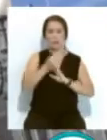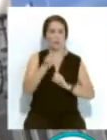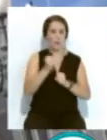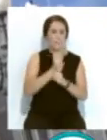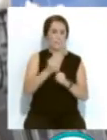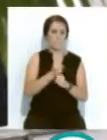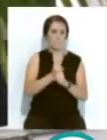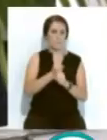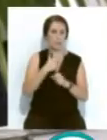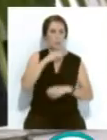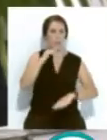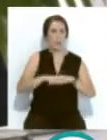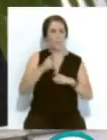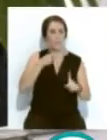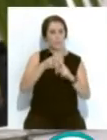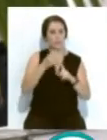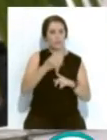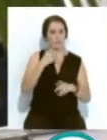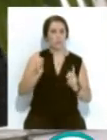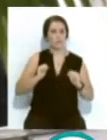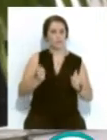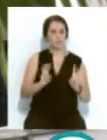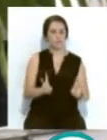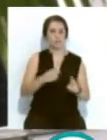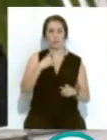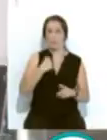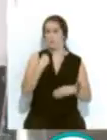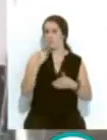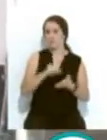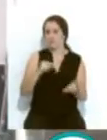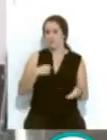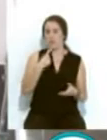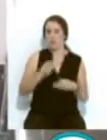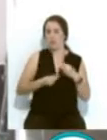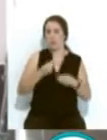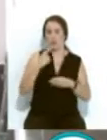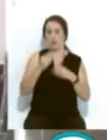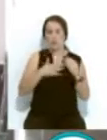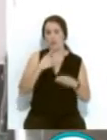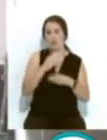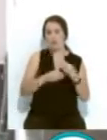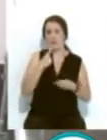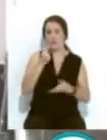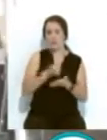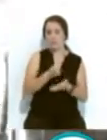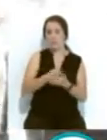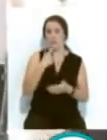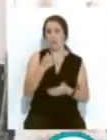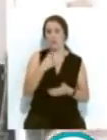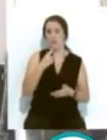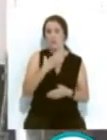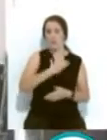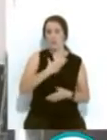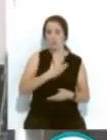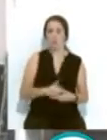empleo... ...que cumpla con las expectativas, ya que la inyección de capital será inmediata... ...y no contempla los cargos tributarios que tengan los